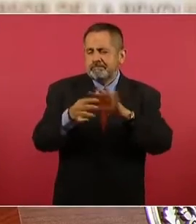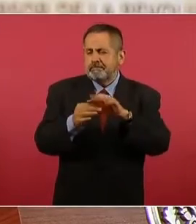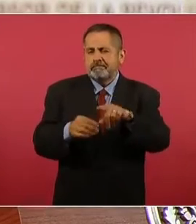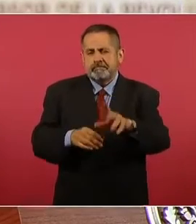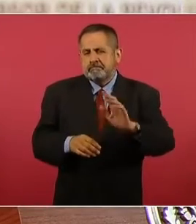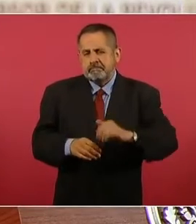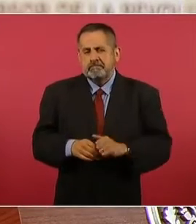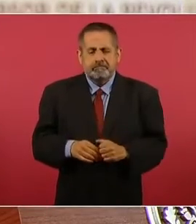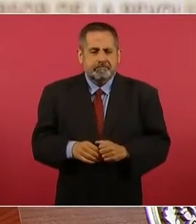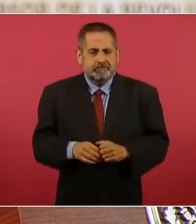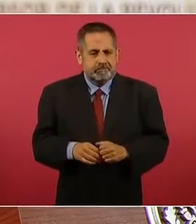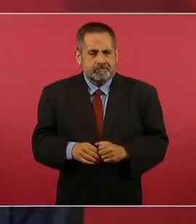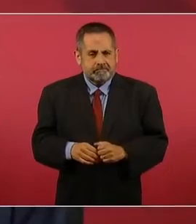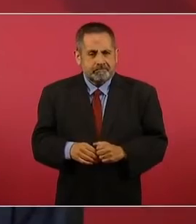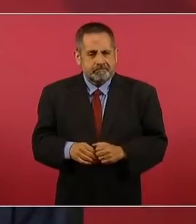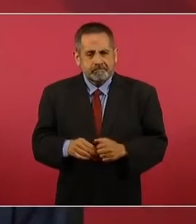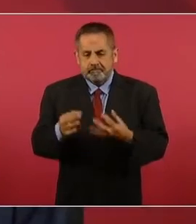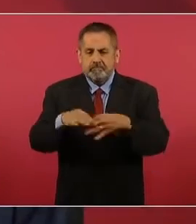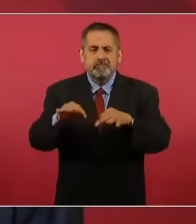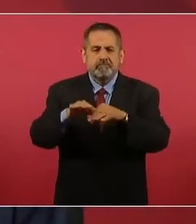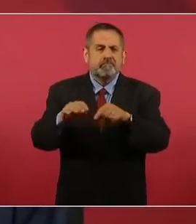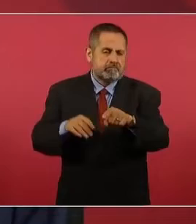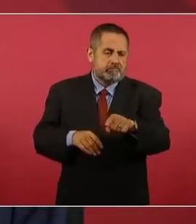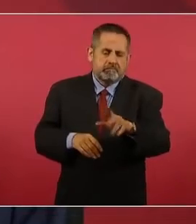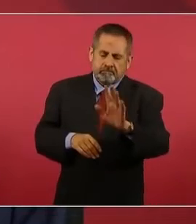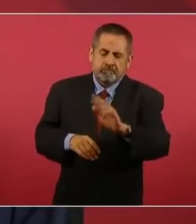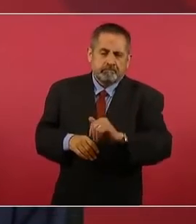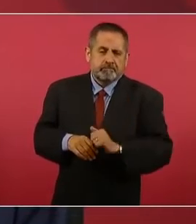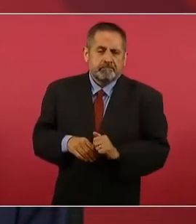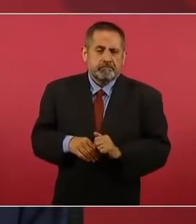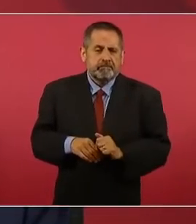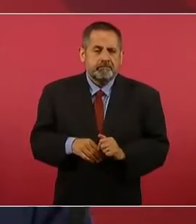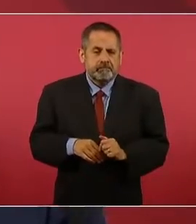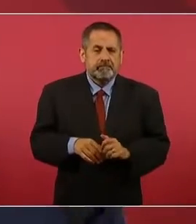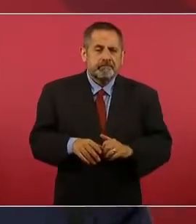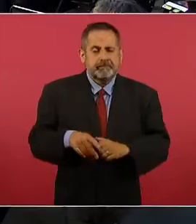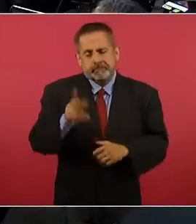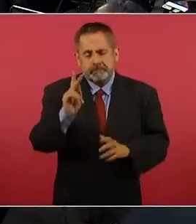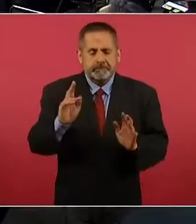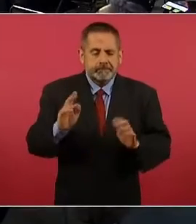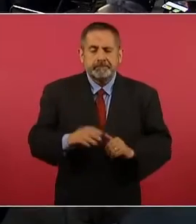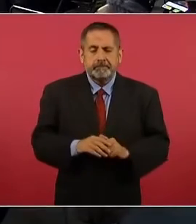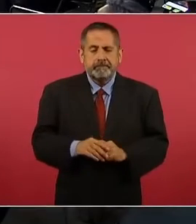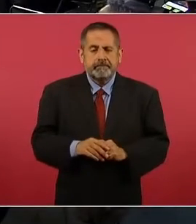mucho muy importante. Pero